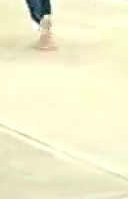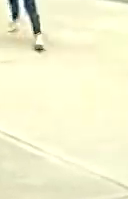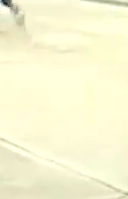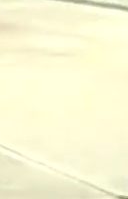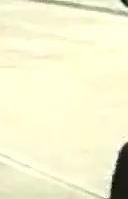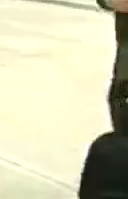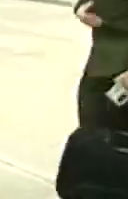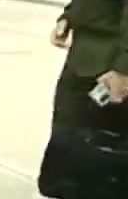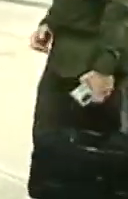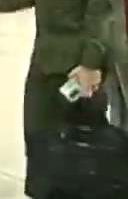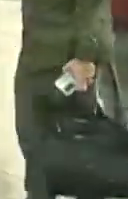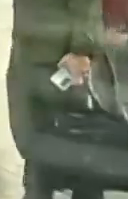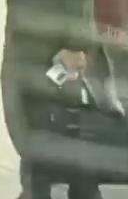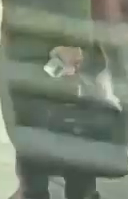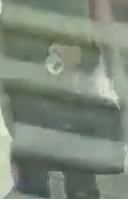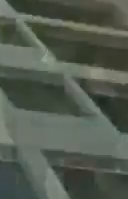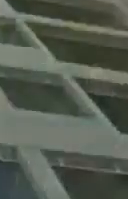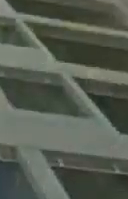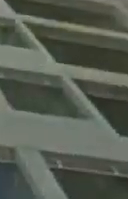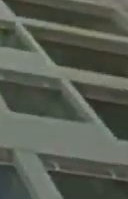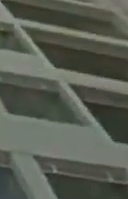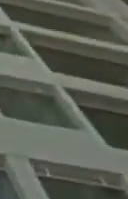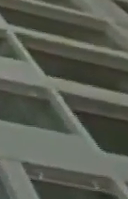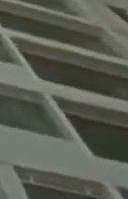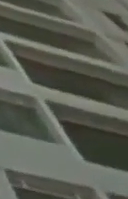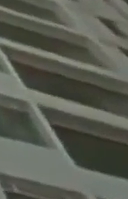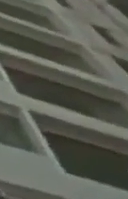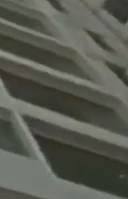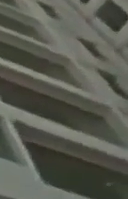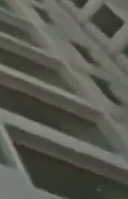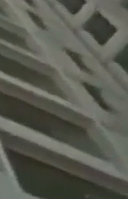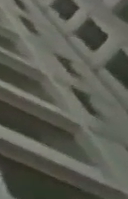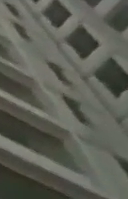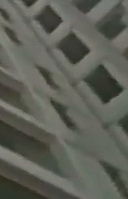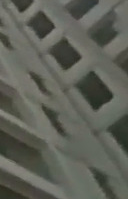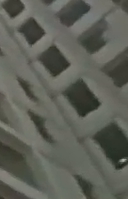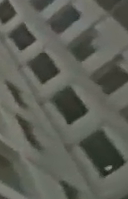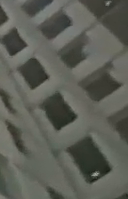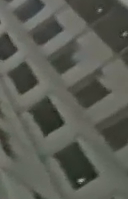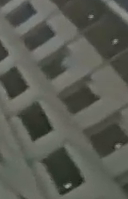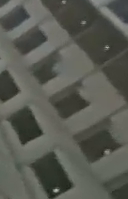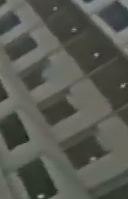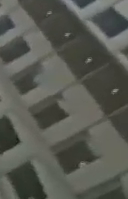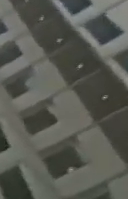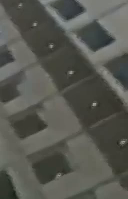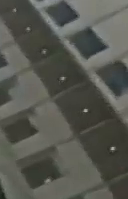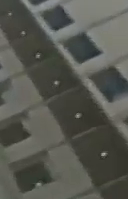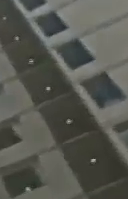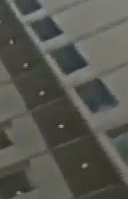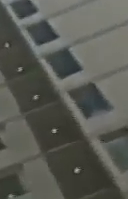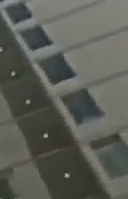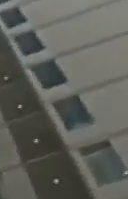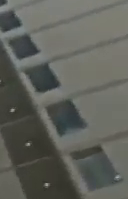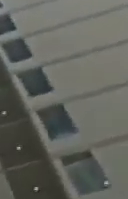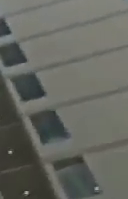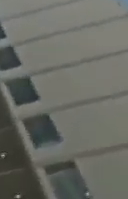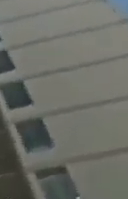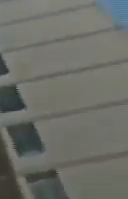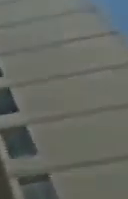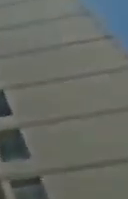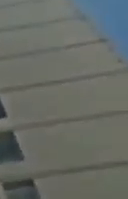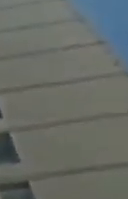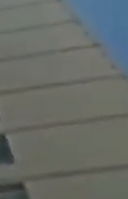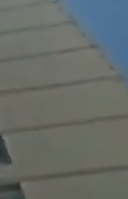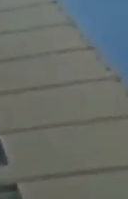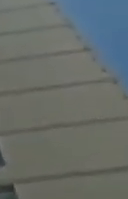los habitantes, con las personas beneficiarias de estas viviendas realizadas, construidas en Revolución Bolivariana. La gran misión Vivienda Venezuela